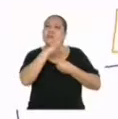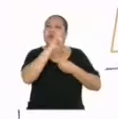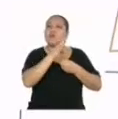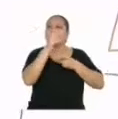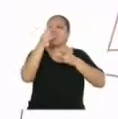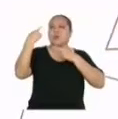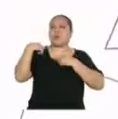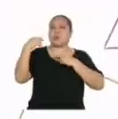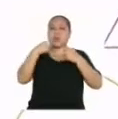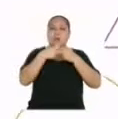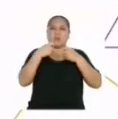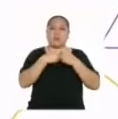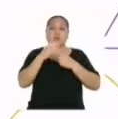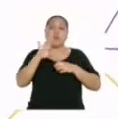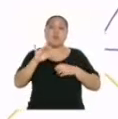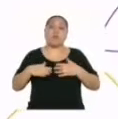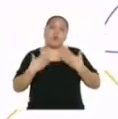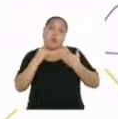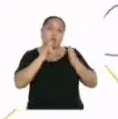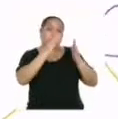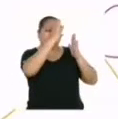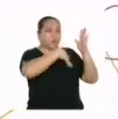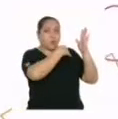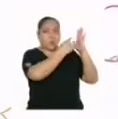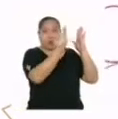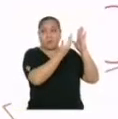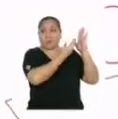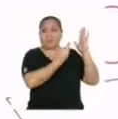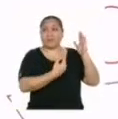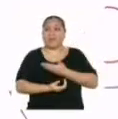energía. Pueden emplear un cuadro como el siguiente.